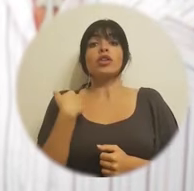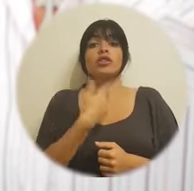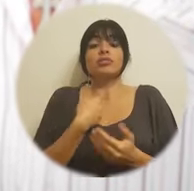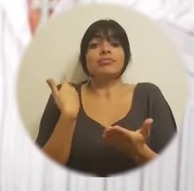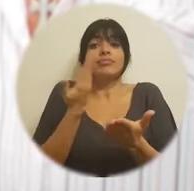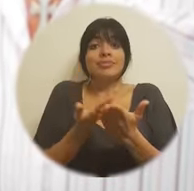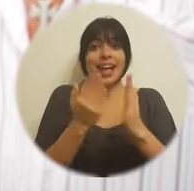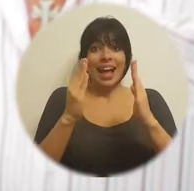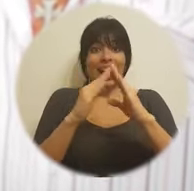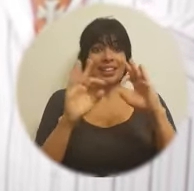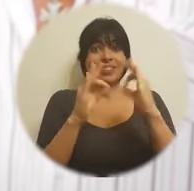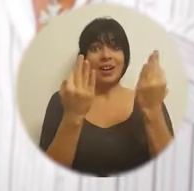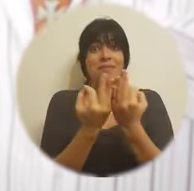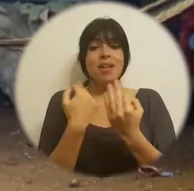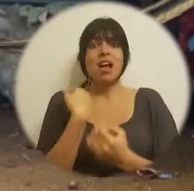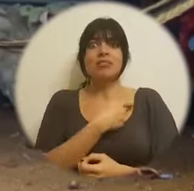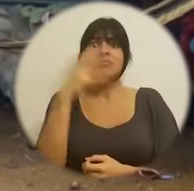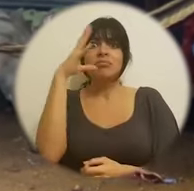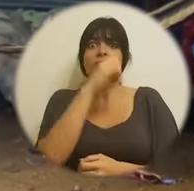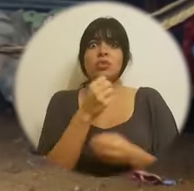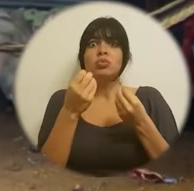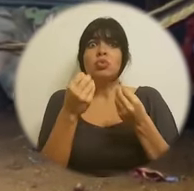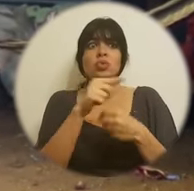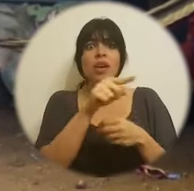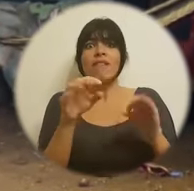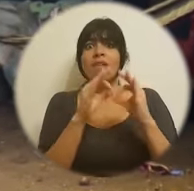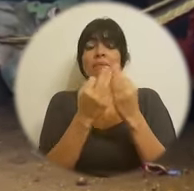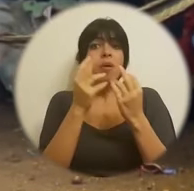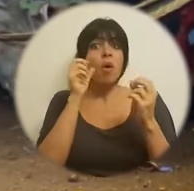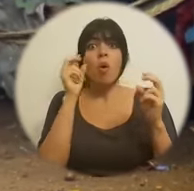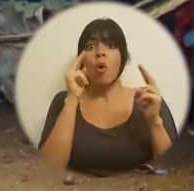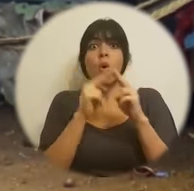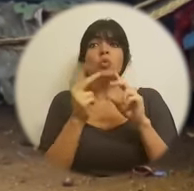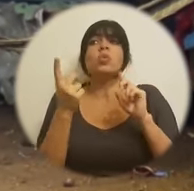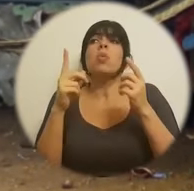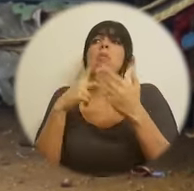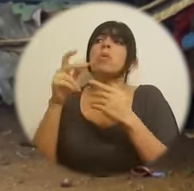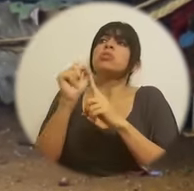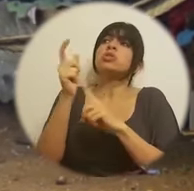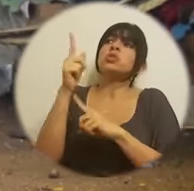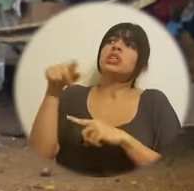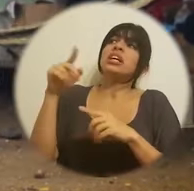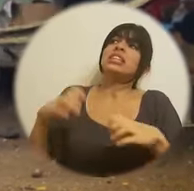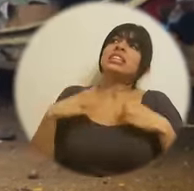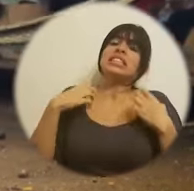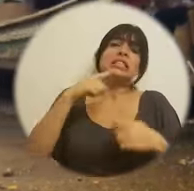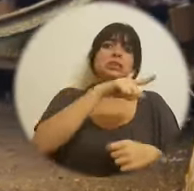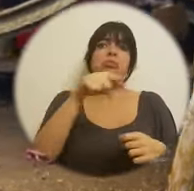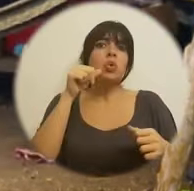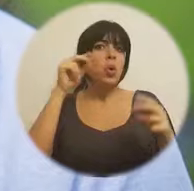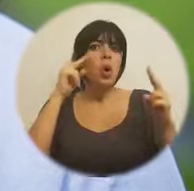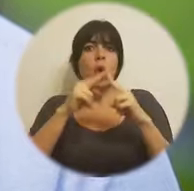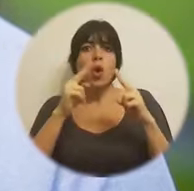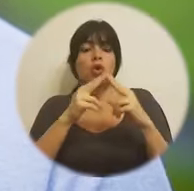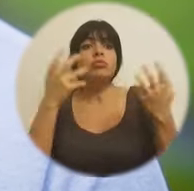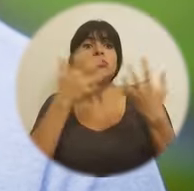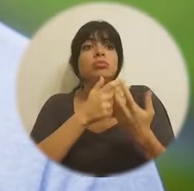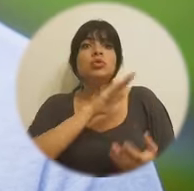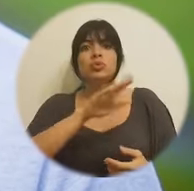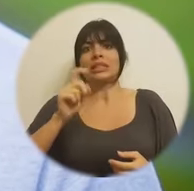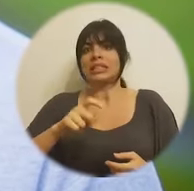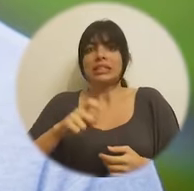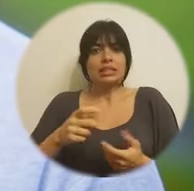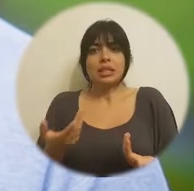Cuando llegamos a las casas de las familias nos damos cuenta que muchas de estas no conocen cuáles son los programas sociales que existen para atender sus